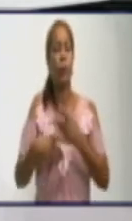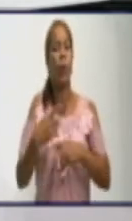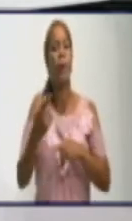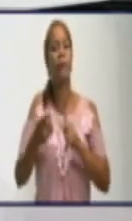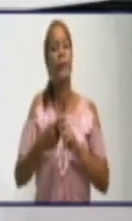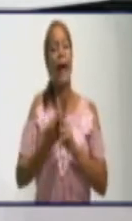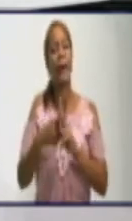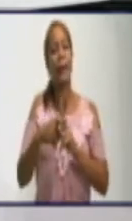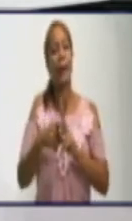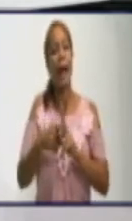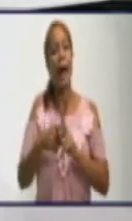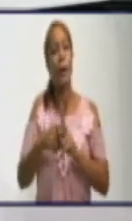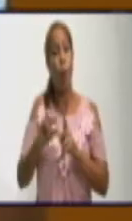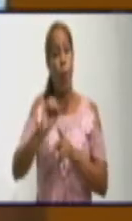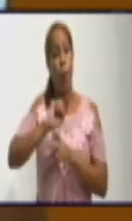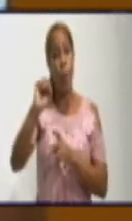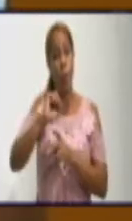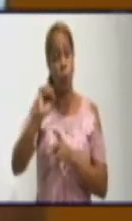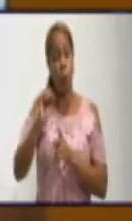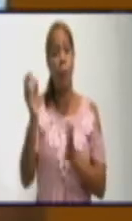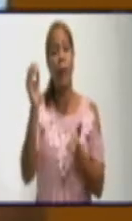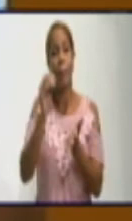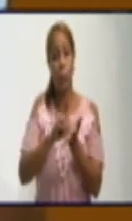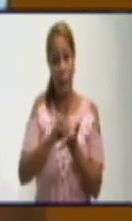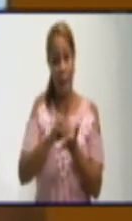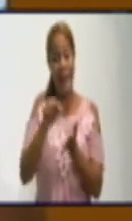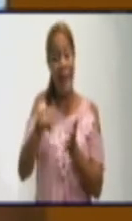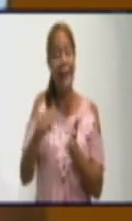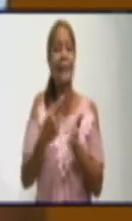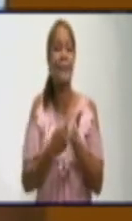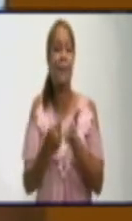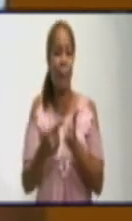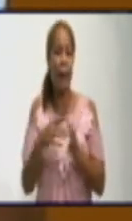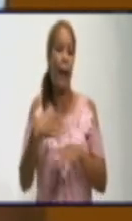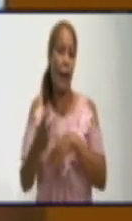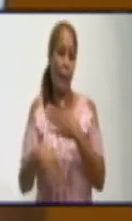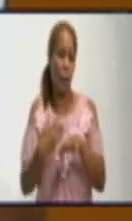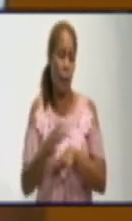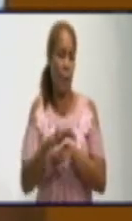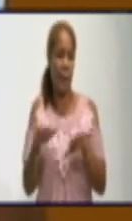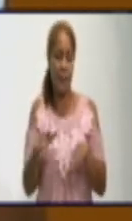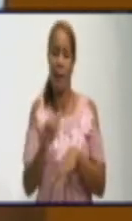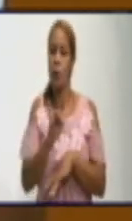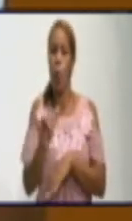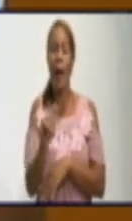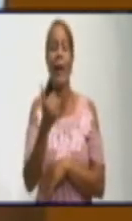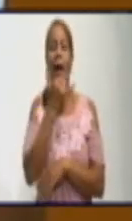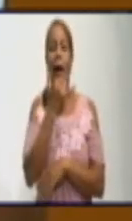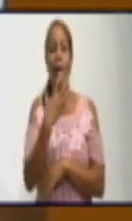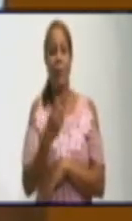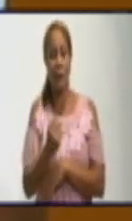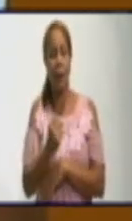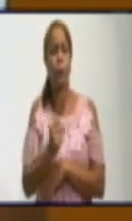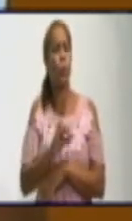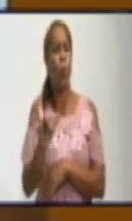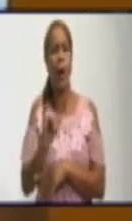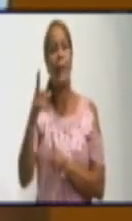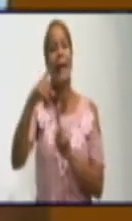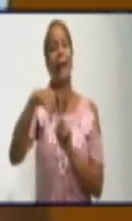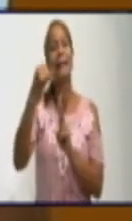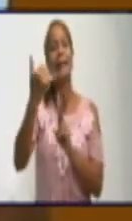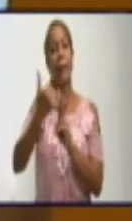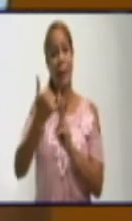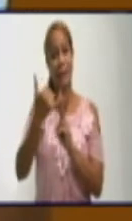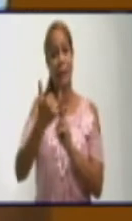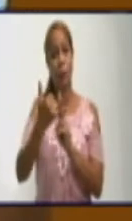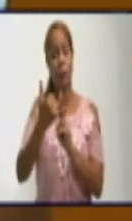ir a montar la bomba en esta semana, que también estaba afectada esa parte de la ciudad. En Tamayito también hay una parte,